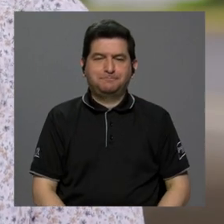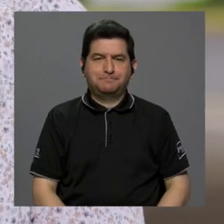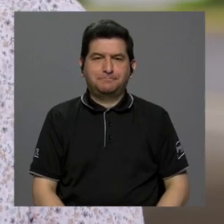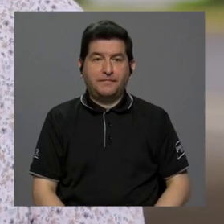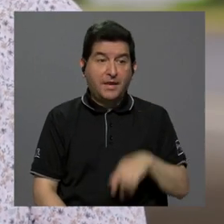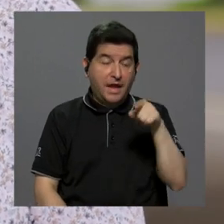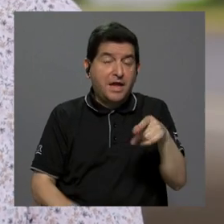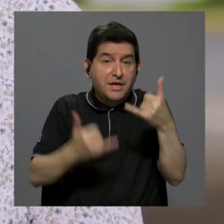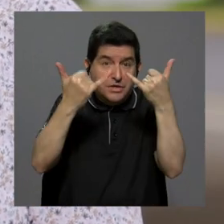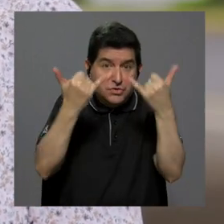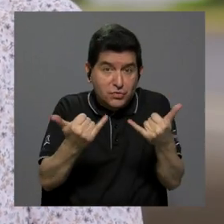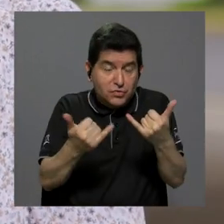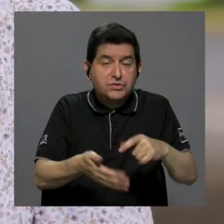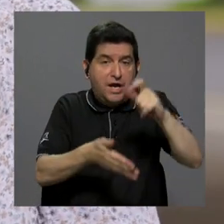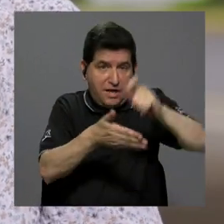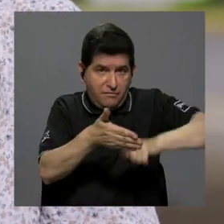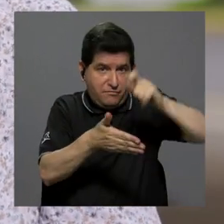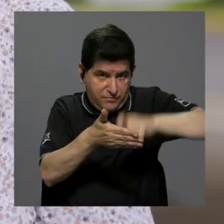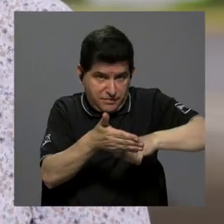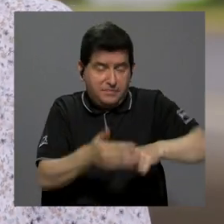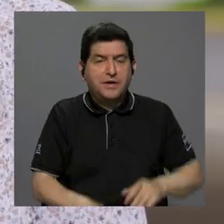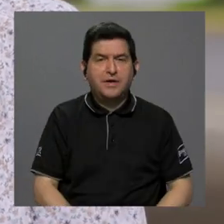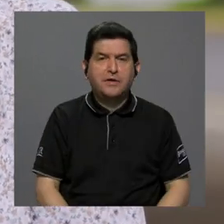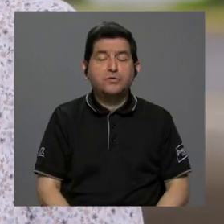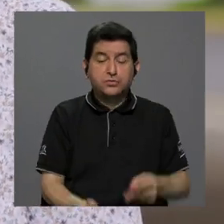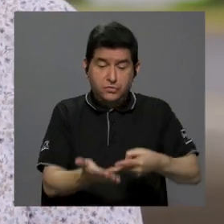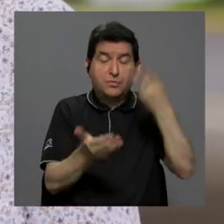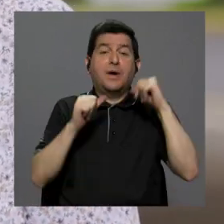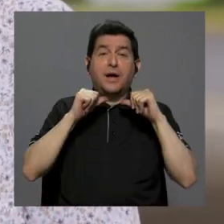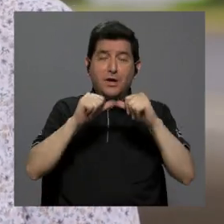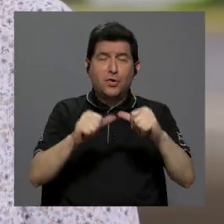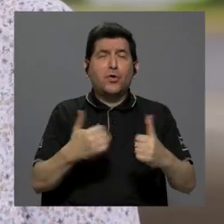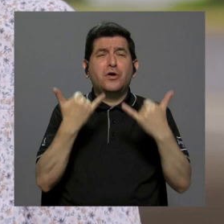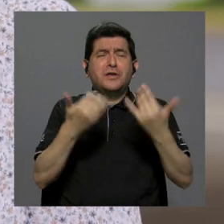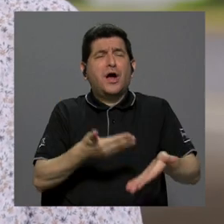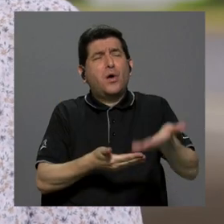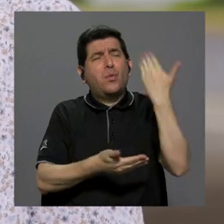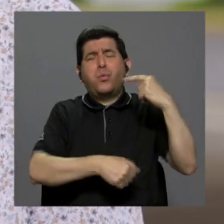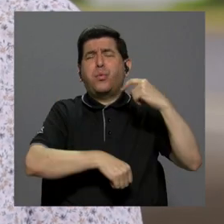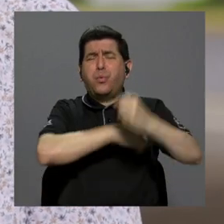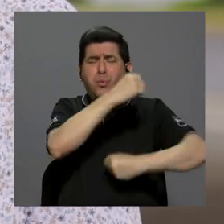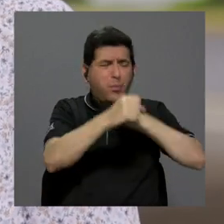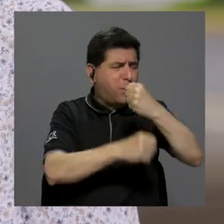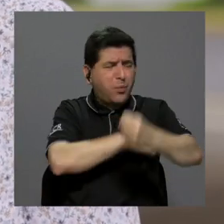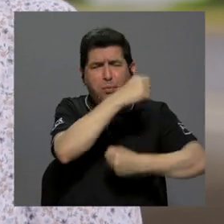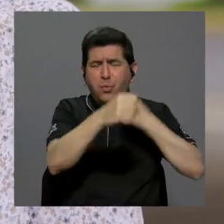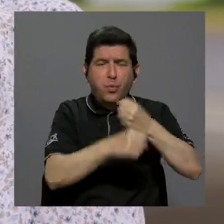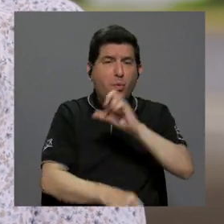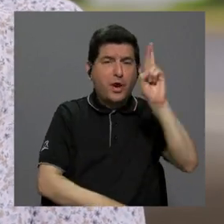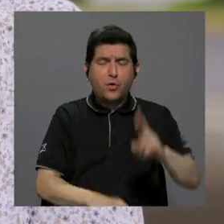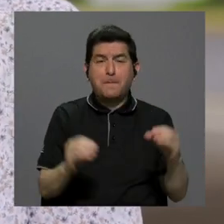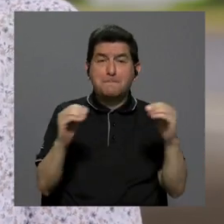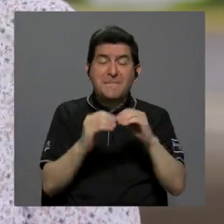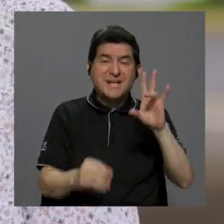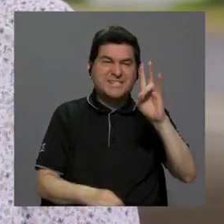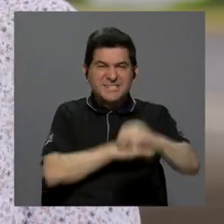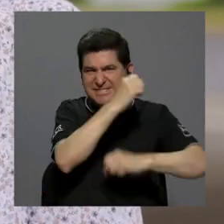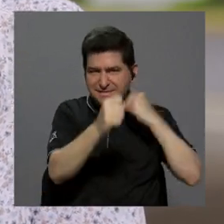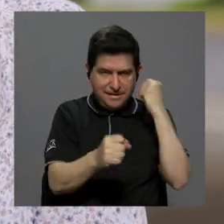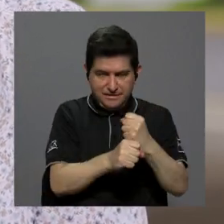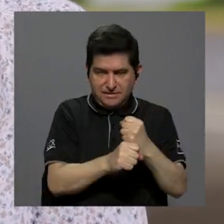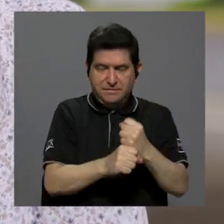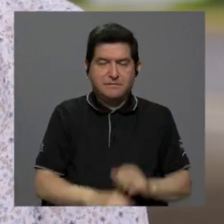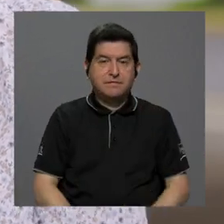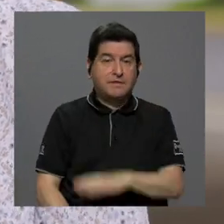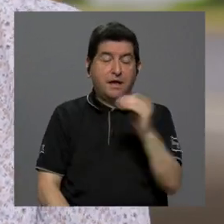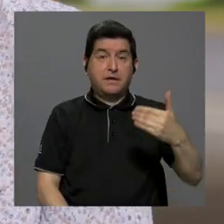que se han suscrito, que están vigentes desde hace muchísimos años, en Costa Rica más de